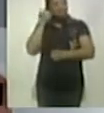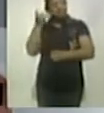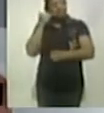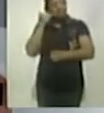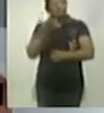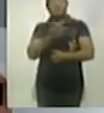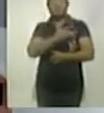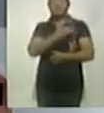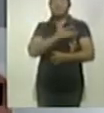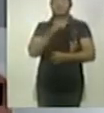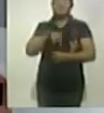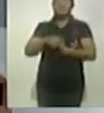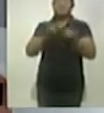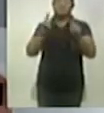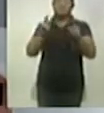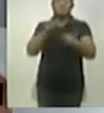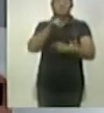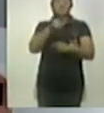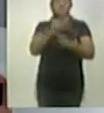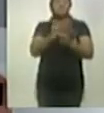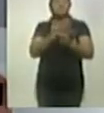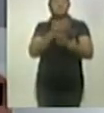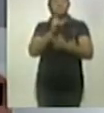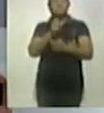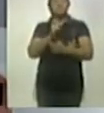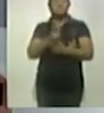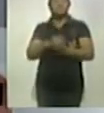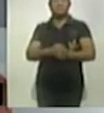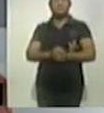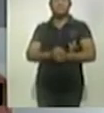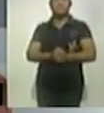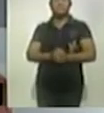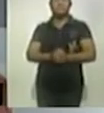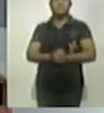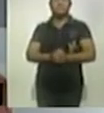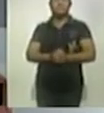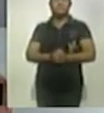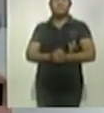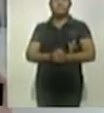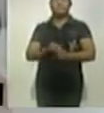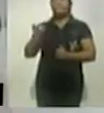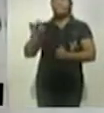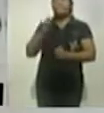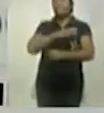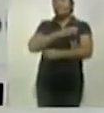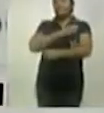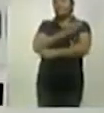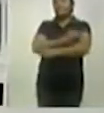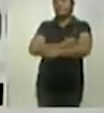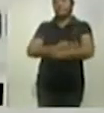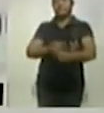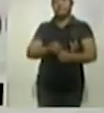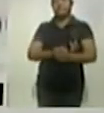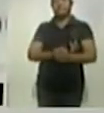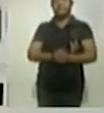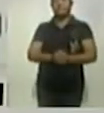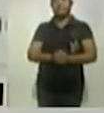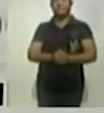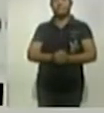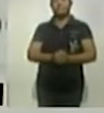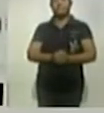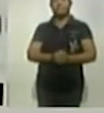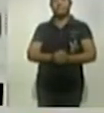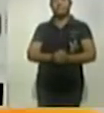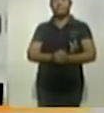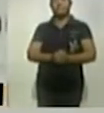bastante fuerte aquí en Tlaxcala, y usted nos tiene los datos al respecto. ¿Qué tal? Buenas tardes. Sí, seguimos trabajando en el tema, como lo